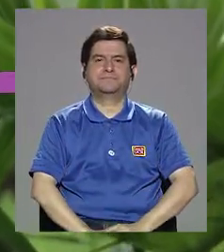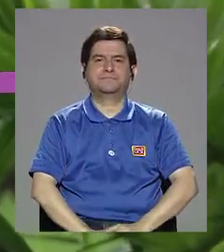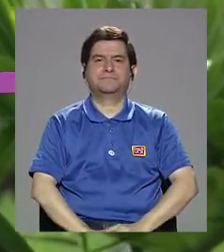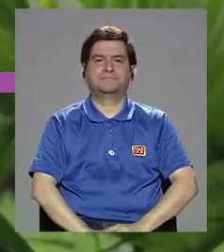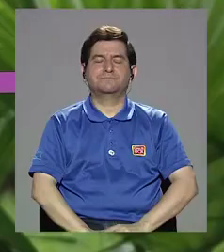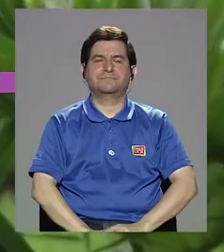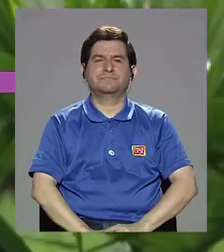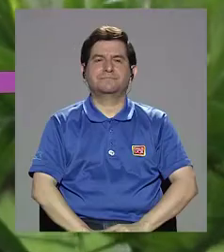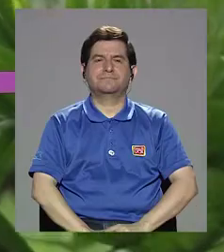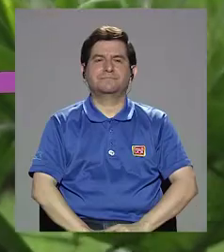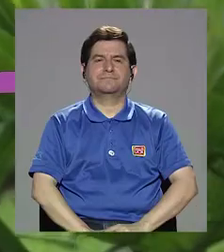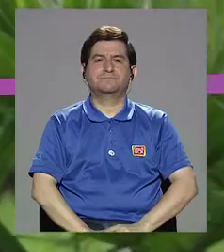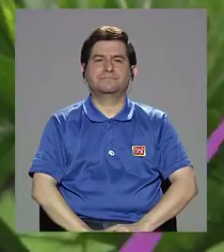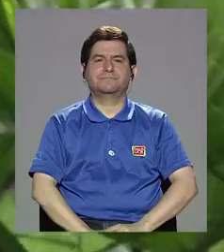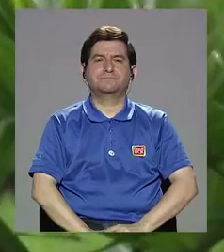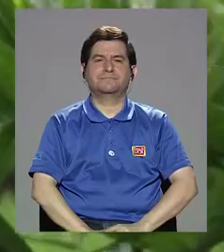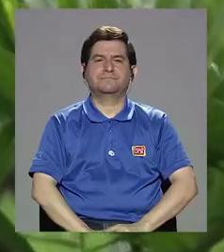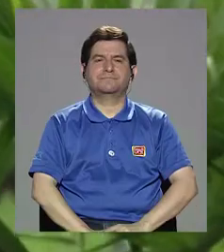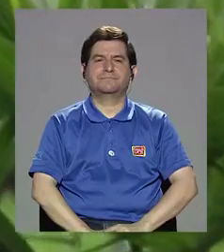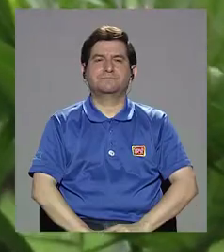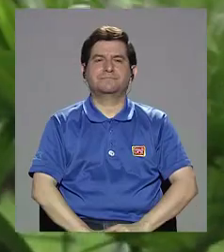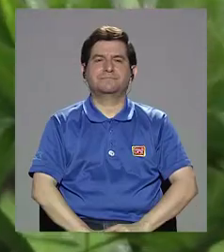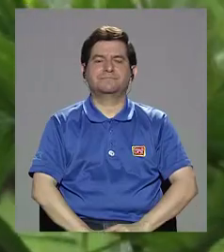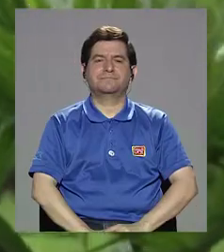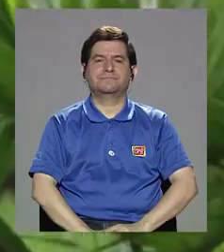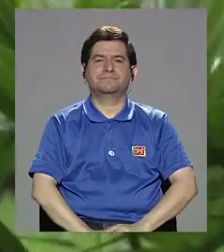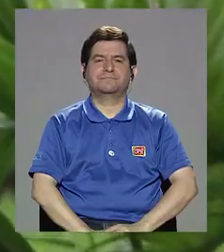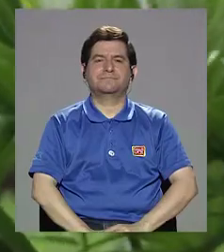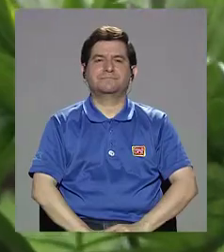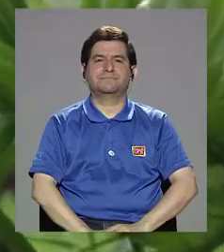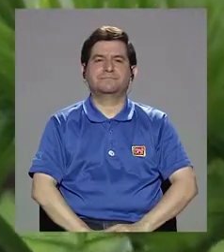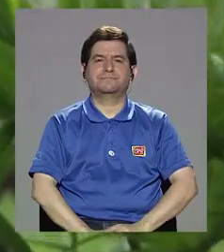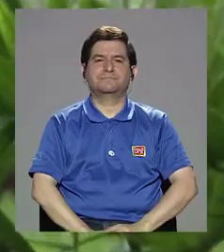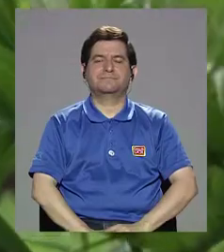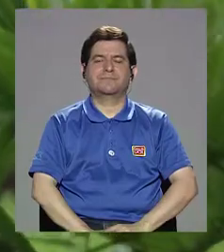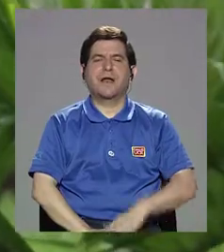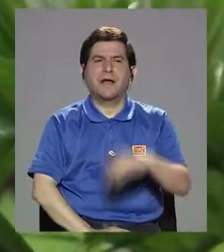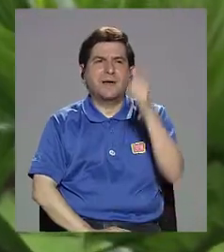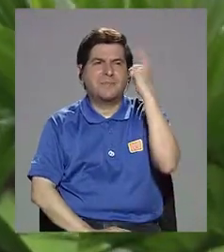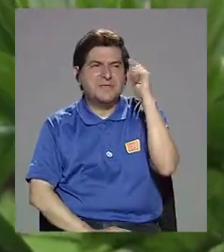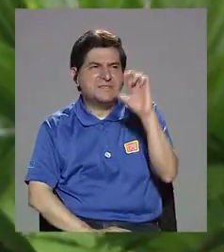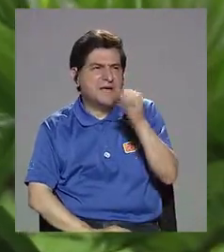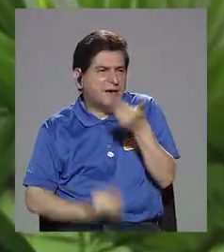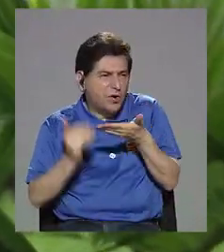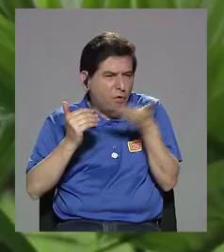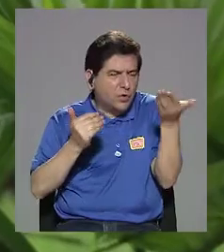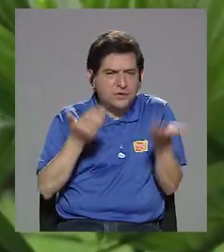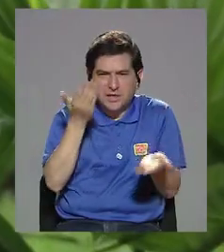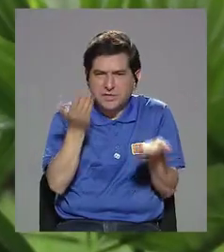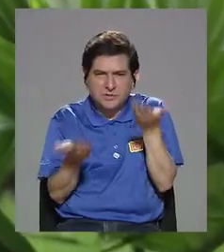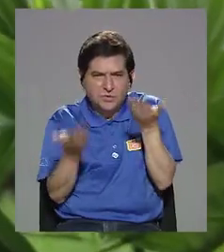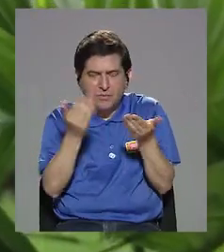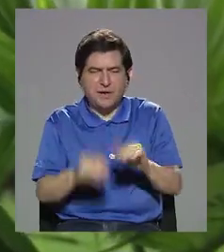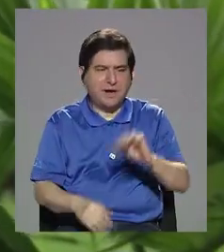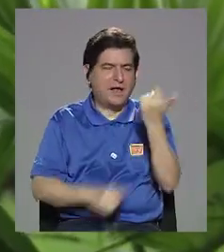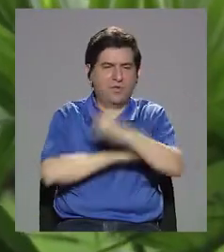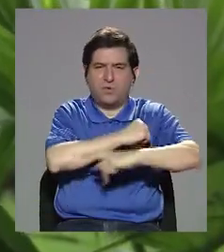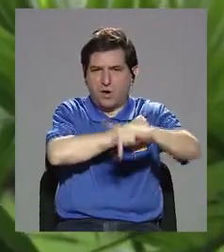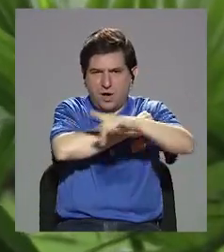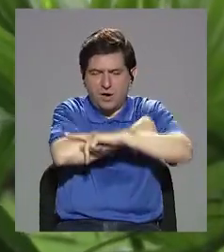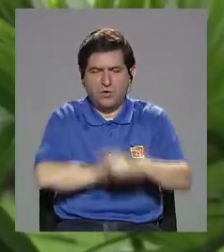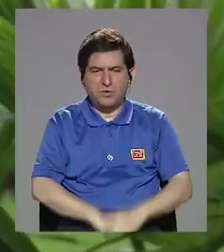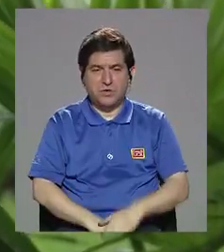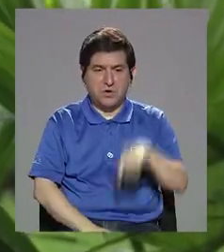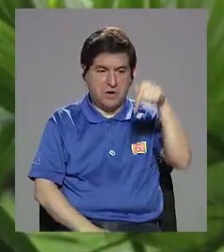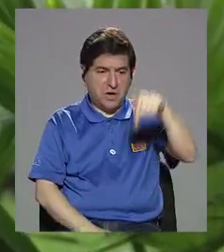En otros, digamos, pensando que otros aspectos, comparado con otros países, aquí se